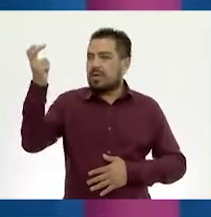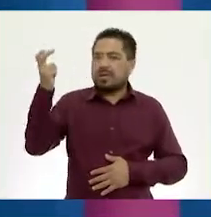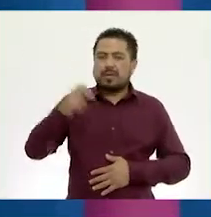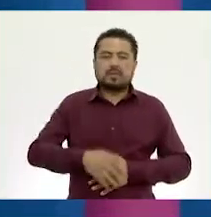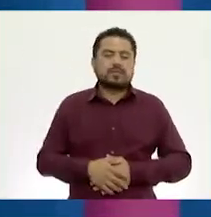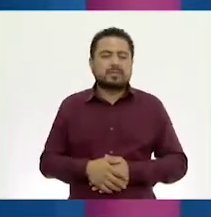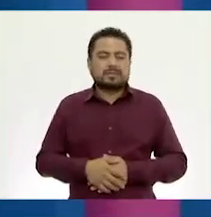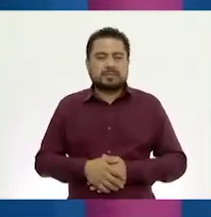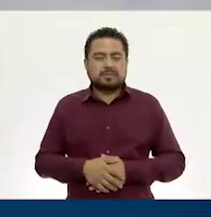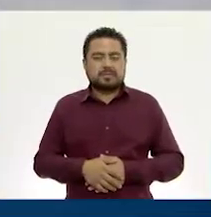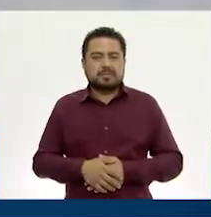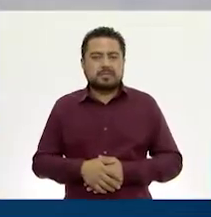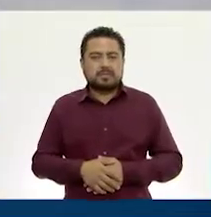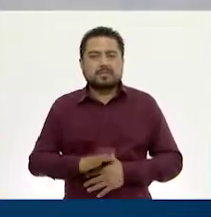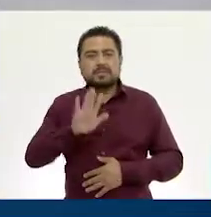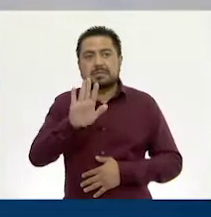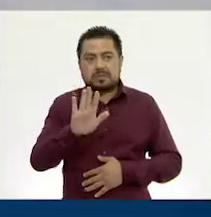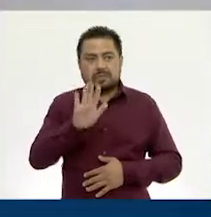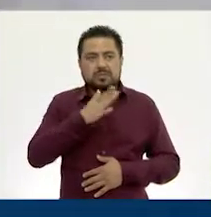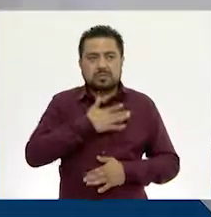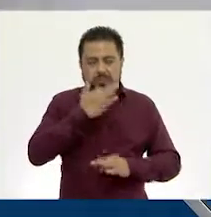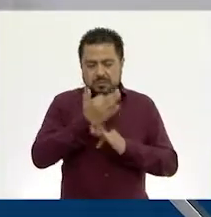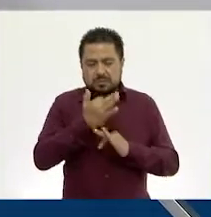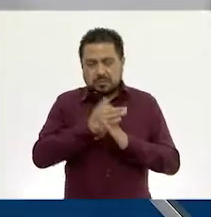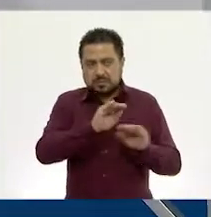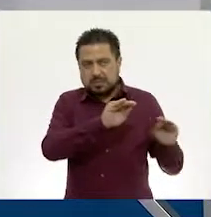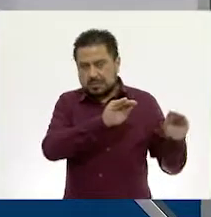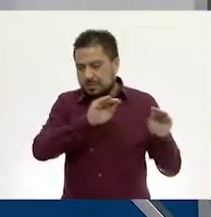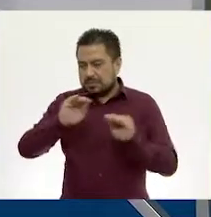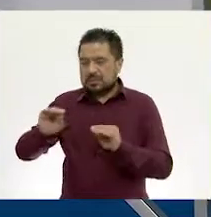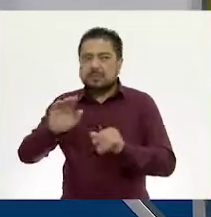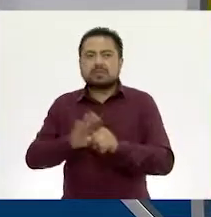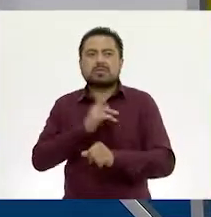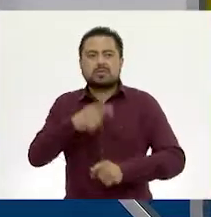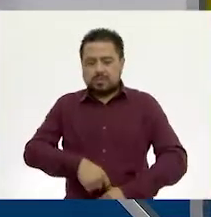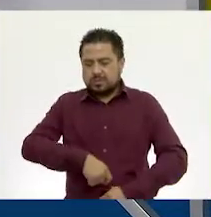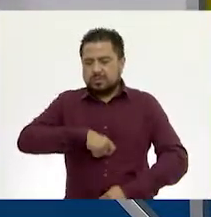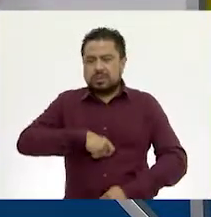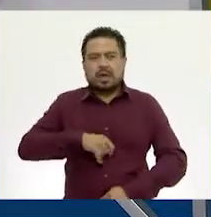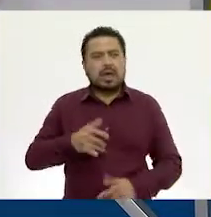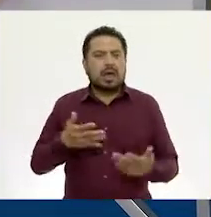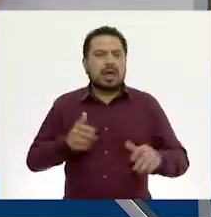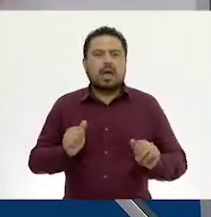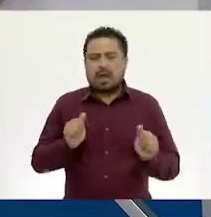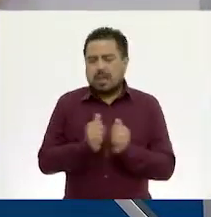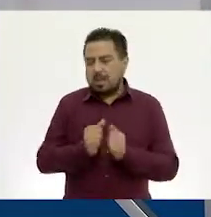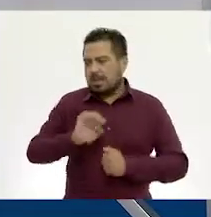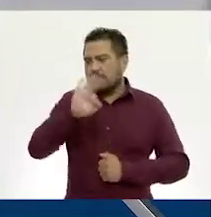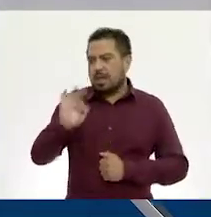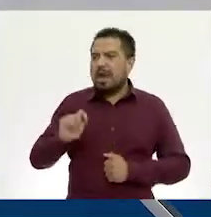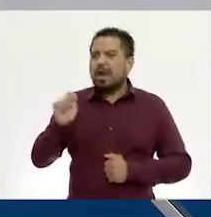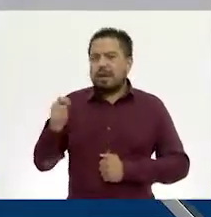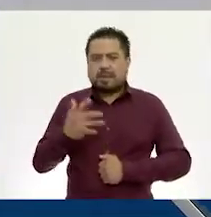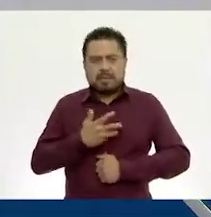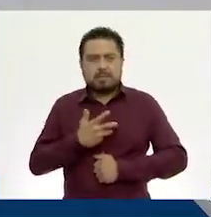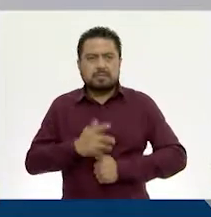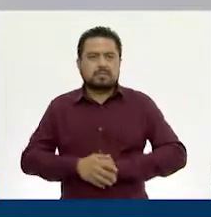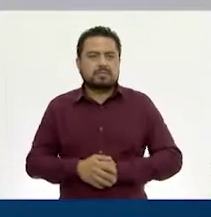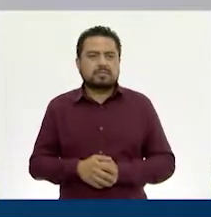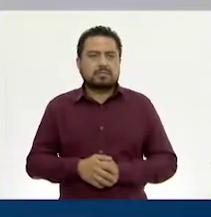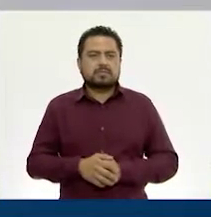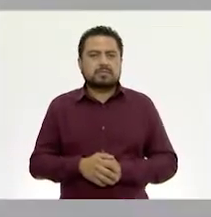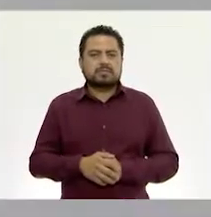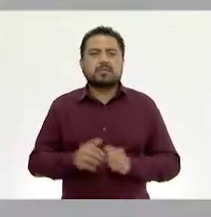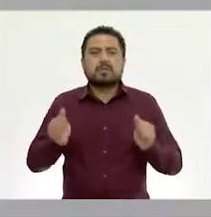Muy bien, voy a pasar este dato que tenemos aquí, porque el de la chamarra sí nos los dieron ya con descuento. Entonces,